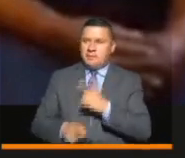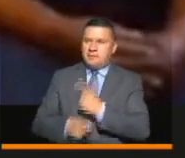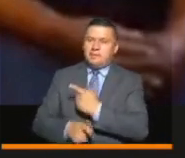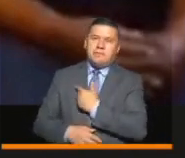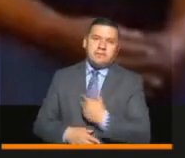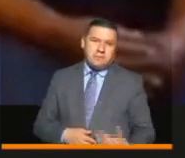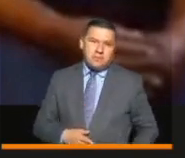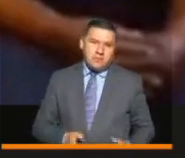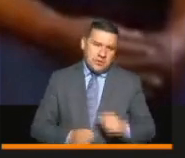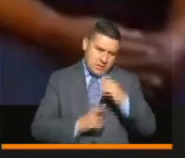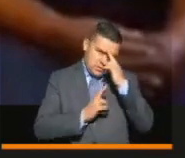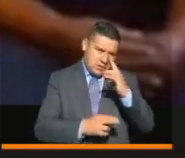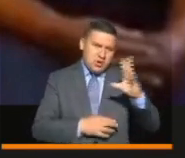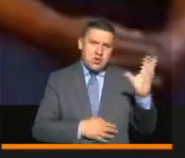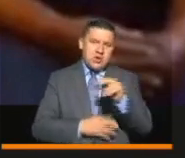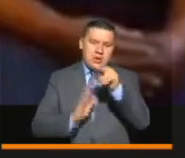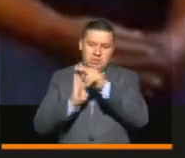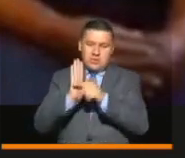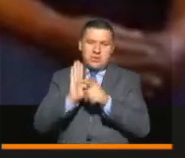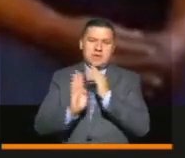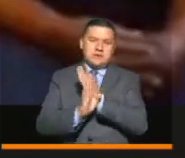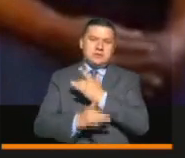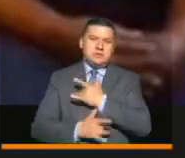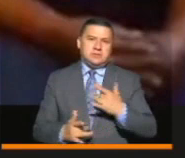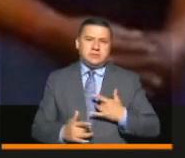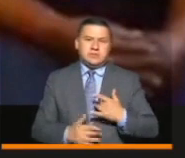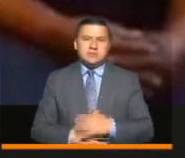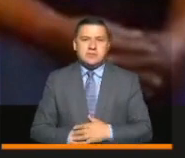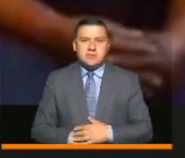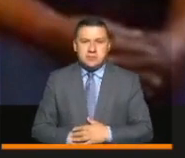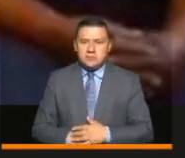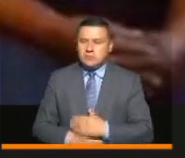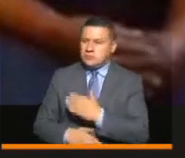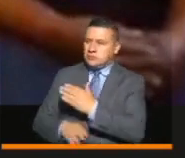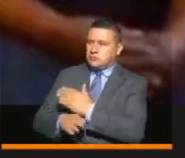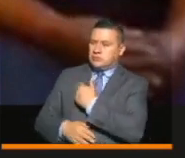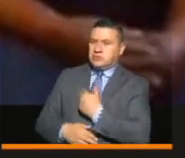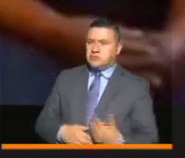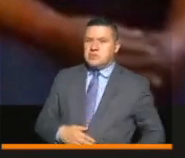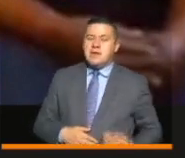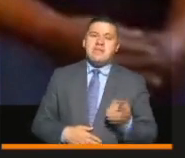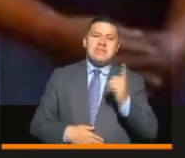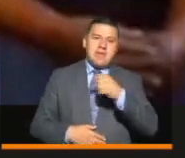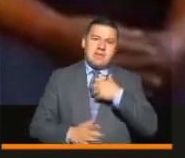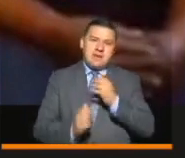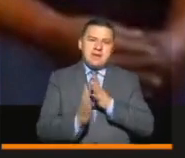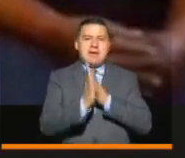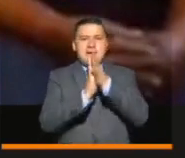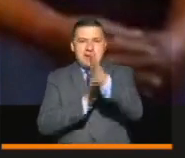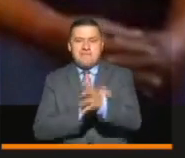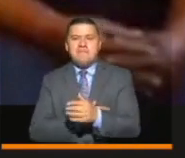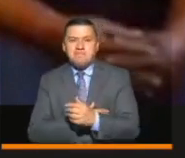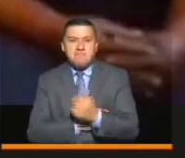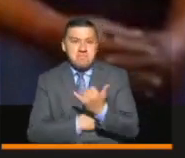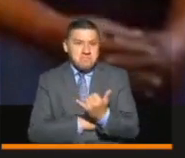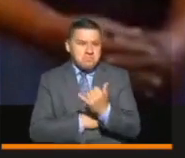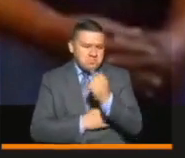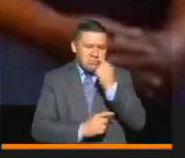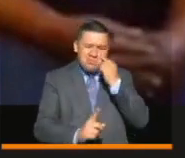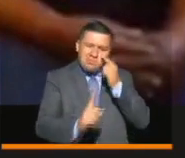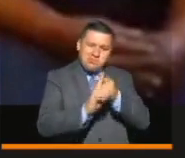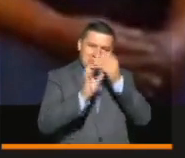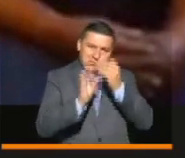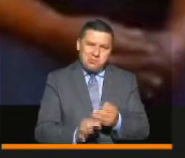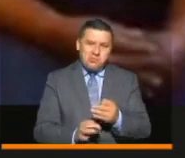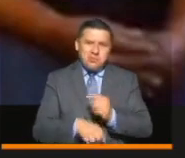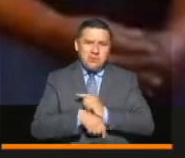respetando todos esos protocolos de bioseguridad. Presidente, también quiero contarle que estamos convencidos